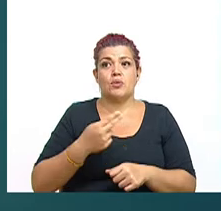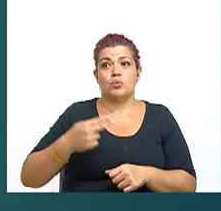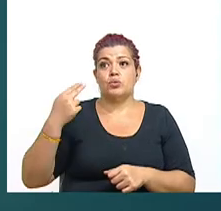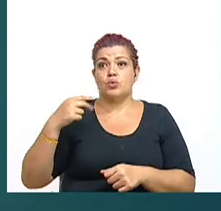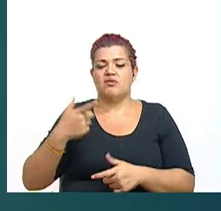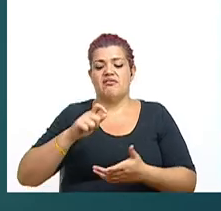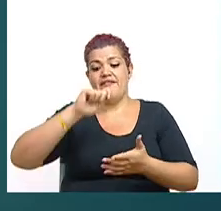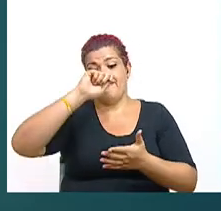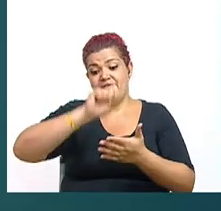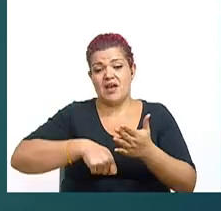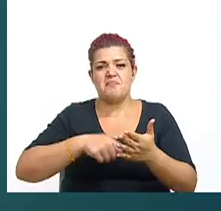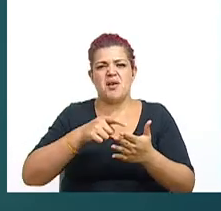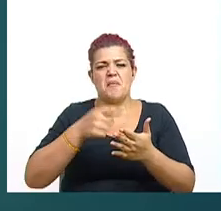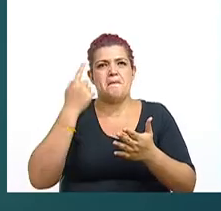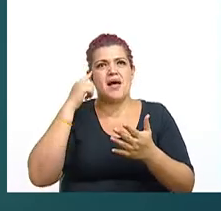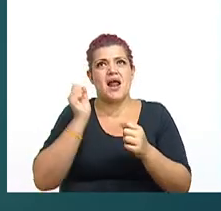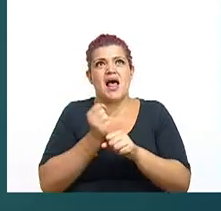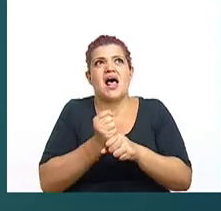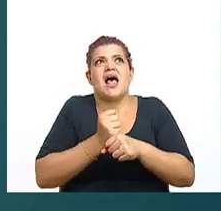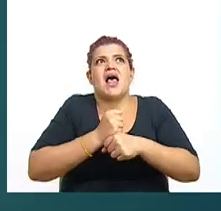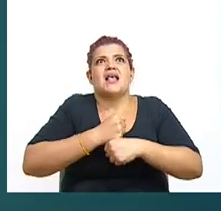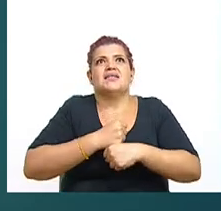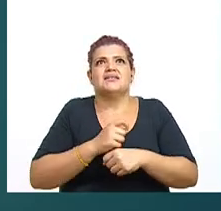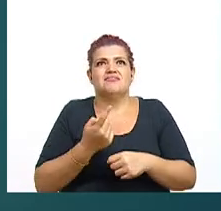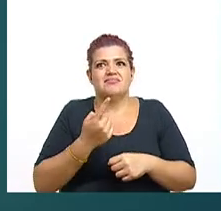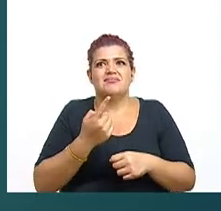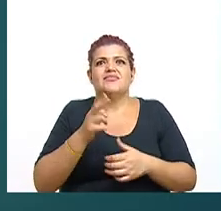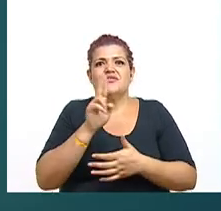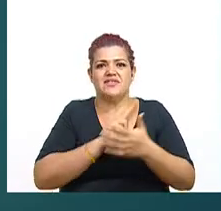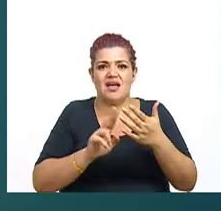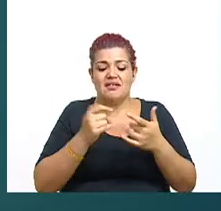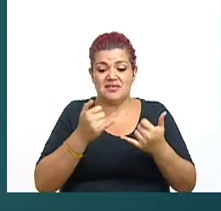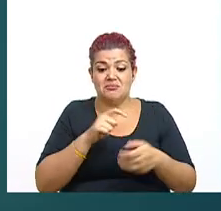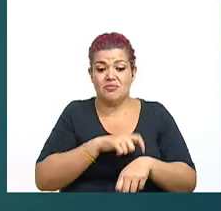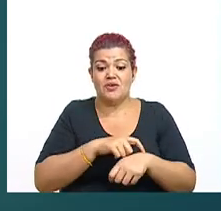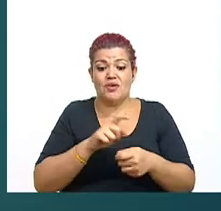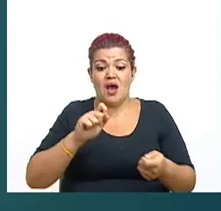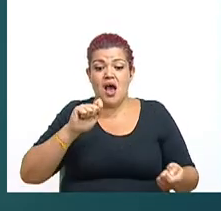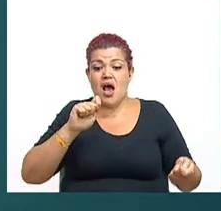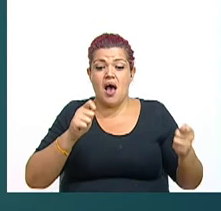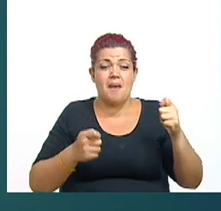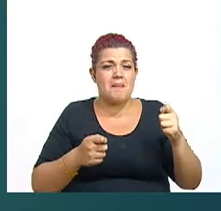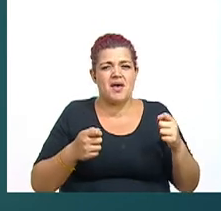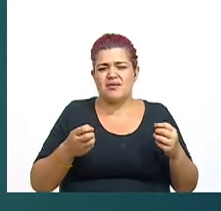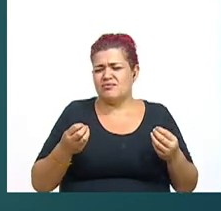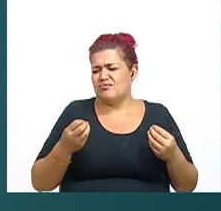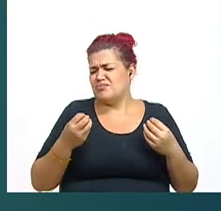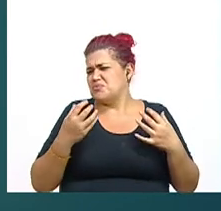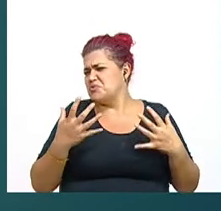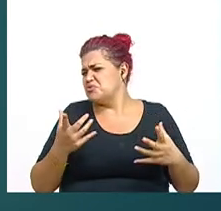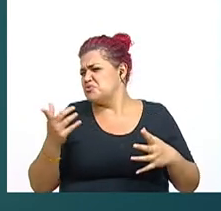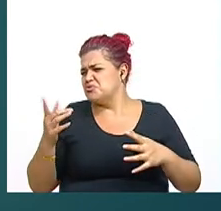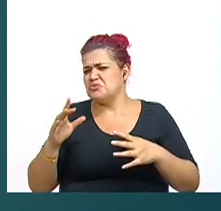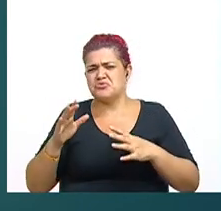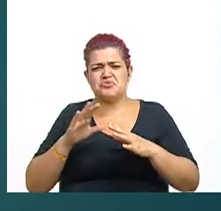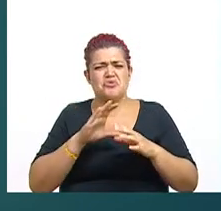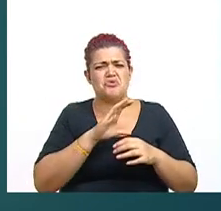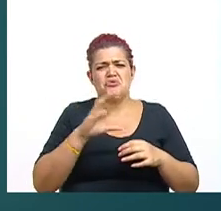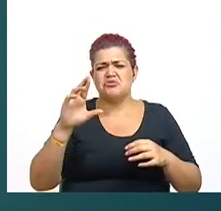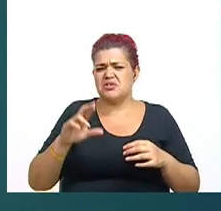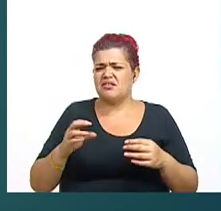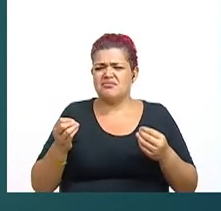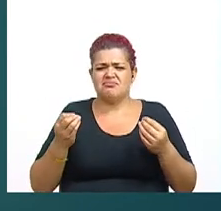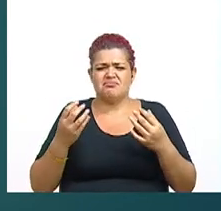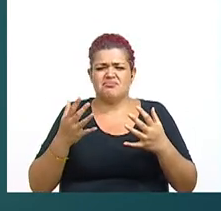firma en que se crea la Universidad de Costa Rica. En ese momento se cambian las vidas de miles de costaricenses y la historia misma del país.